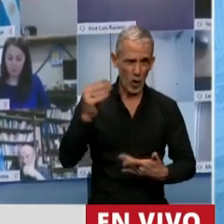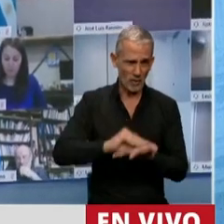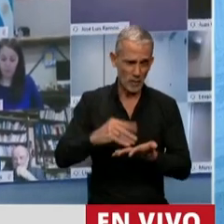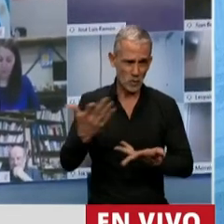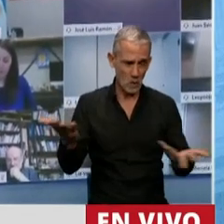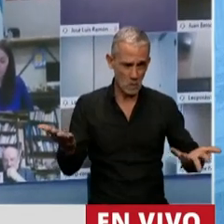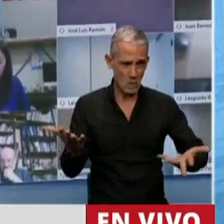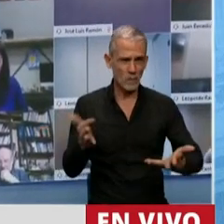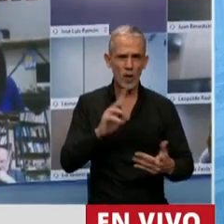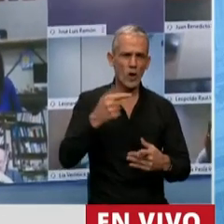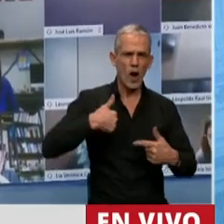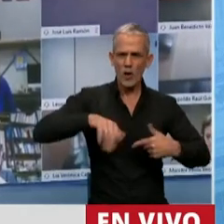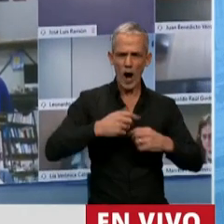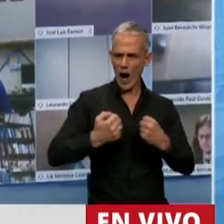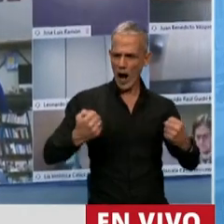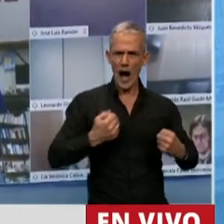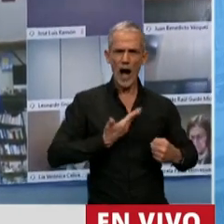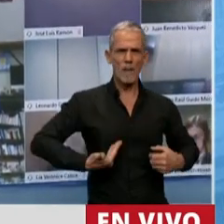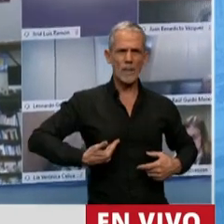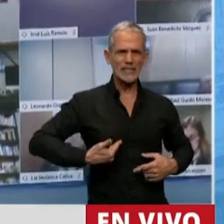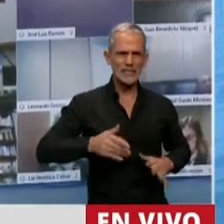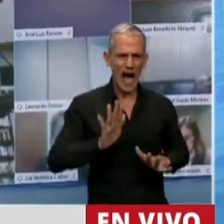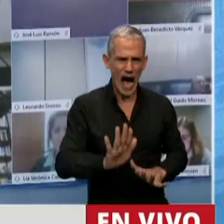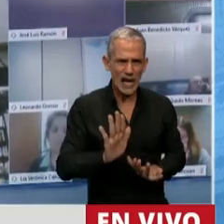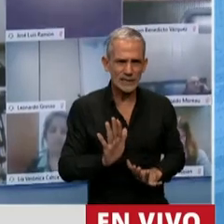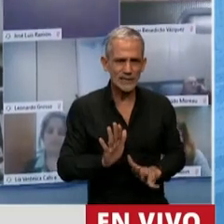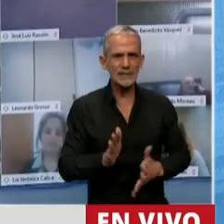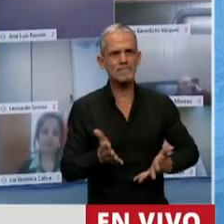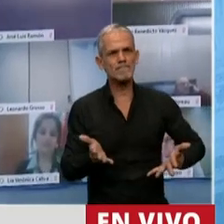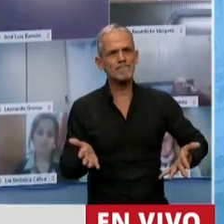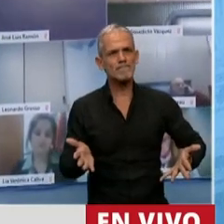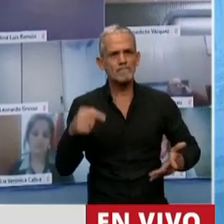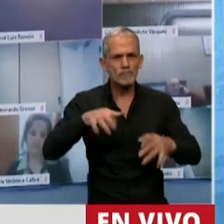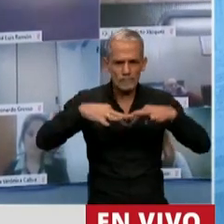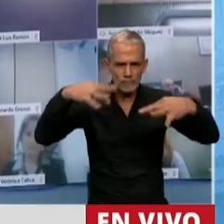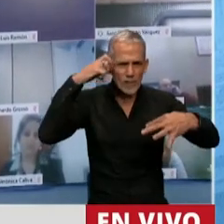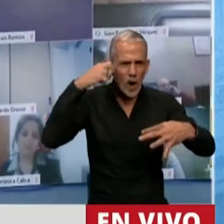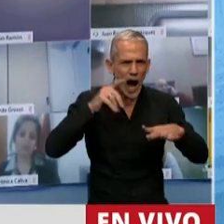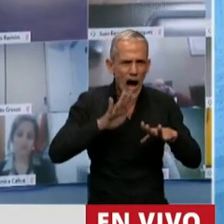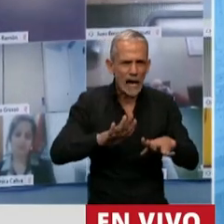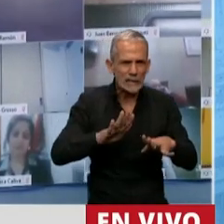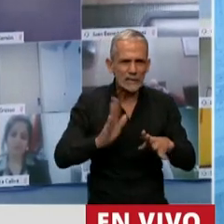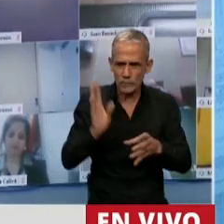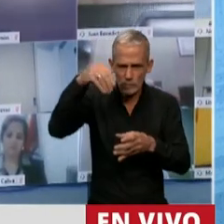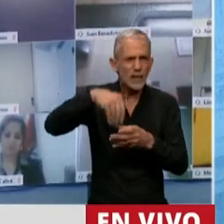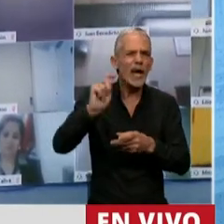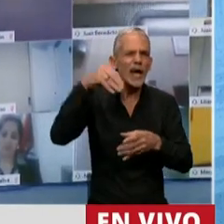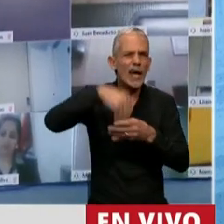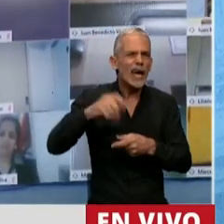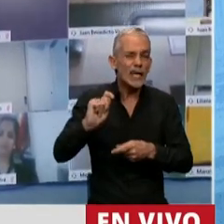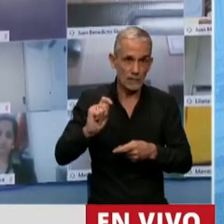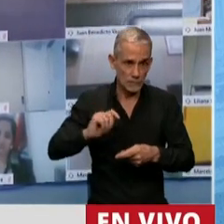temerario lo que estaba haciendo el presidente y esta Cámara de Diputados, que le integramos todo.